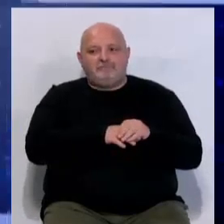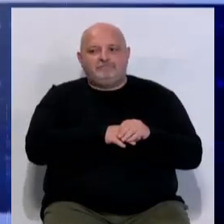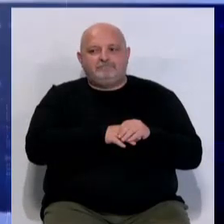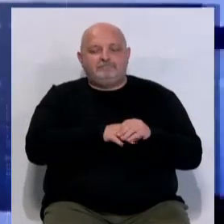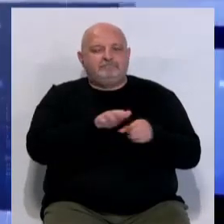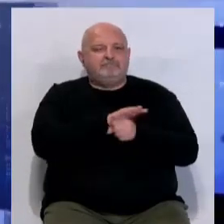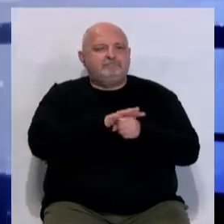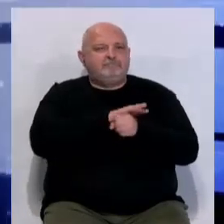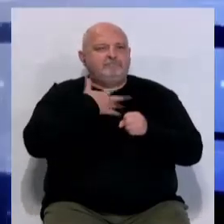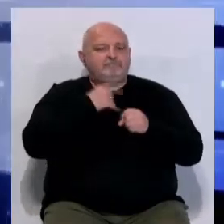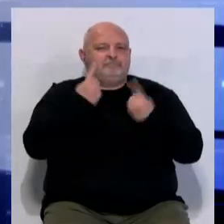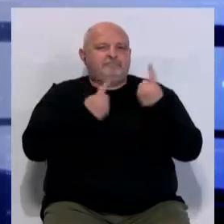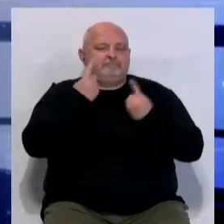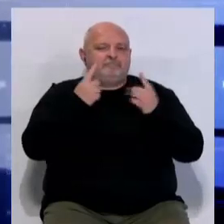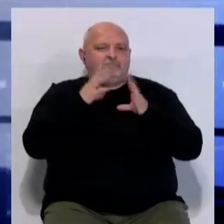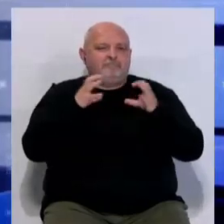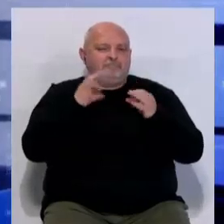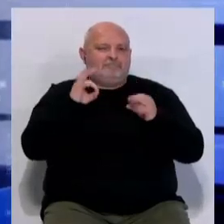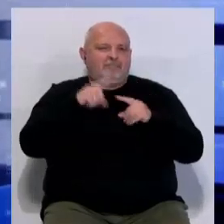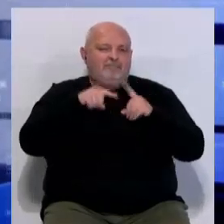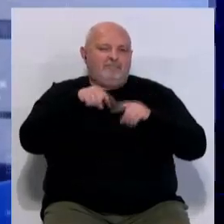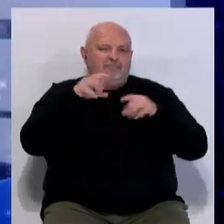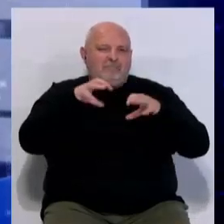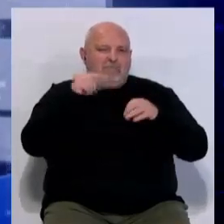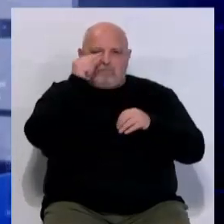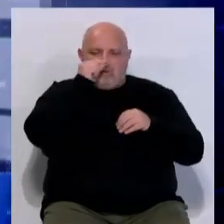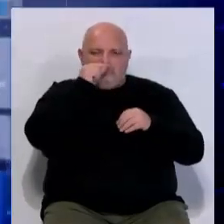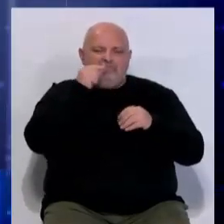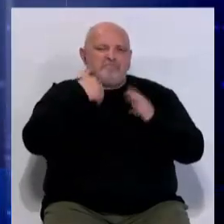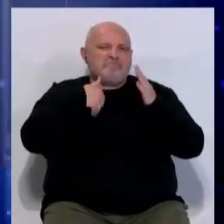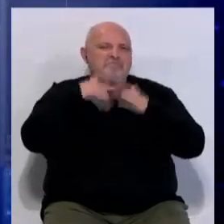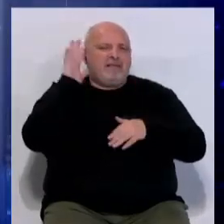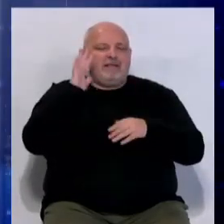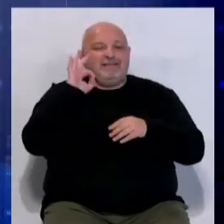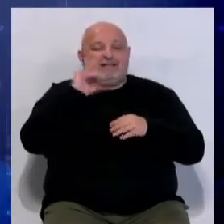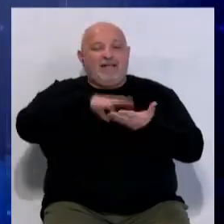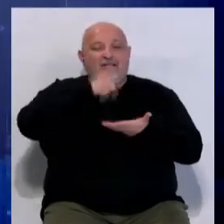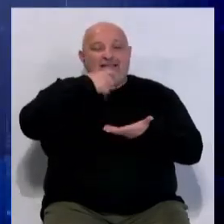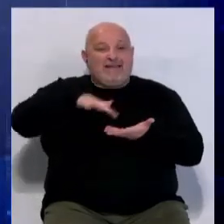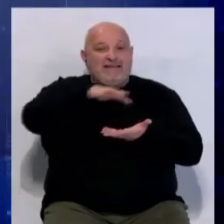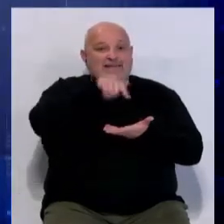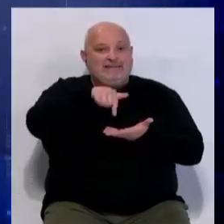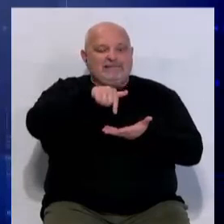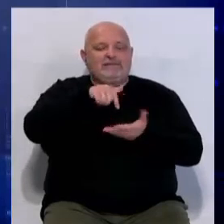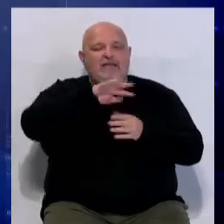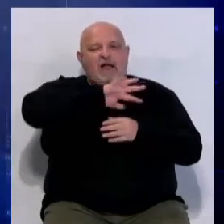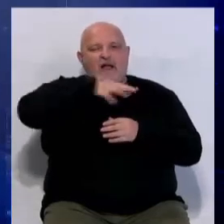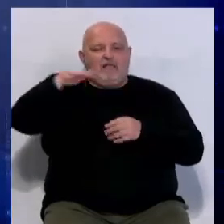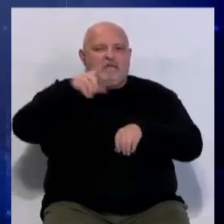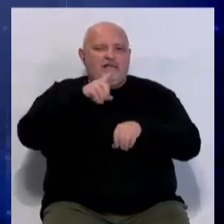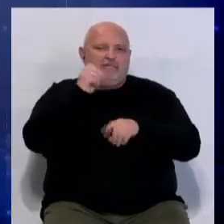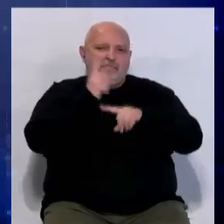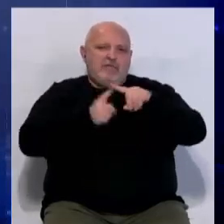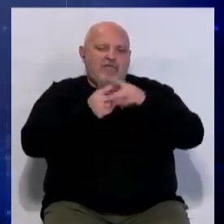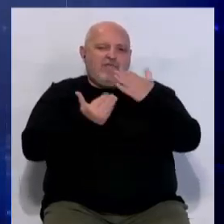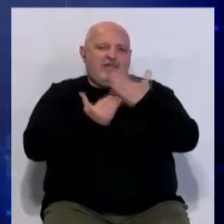Para la provincia se espera nubosidad con lluvias irregulares y poco intensas más probables en el campo de Gibraltar y en la Janda a partir del